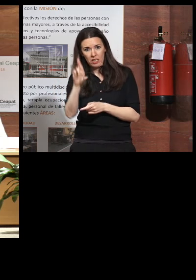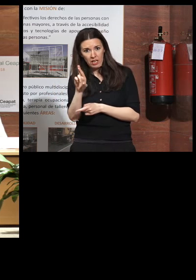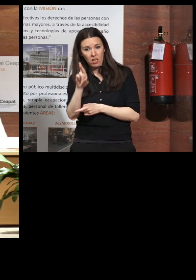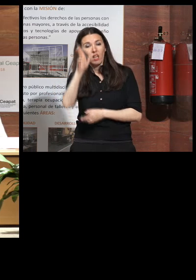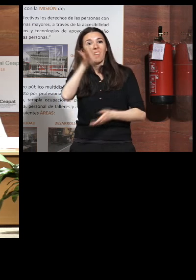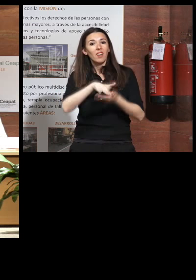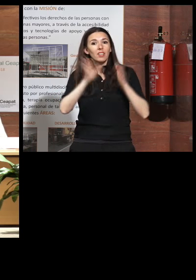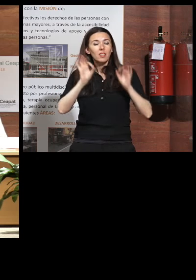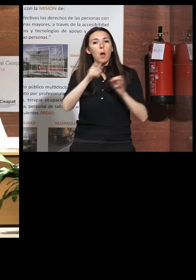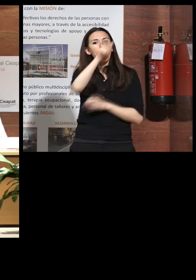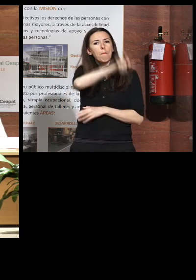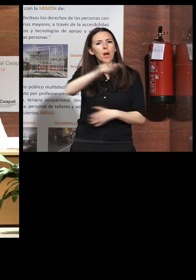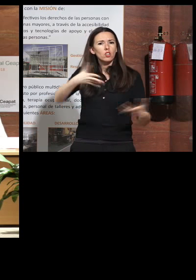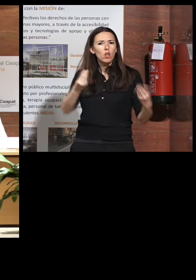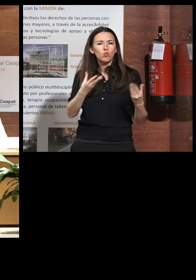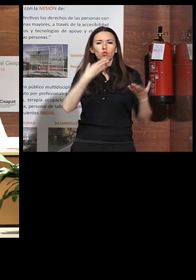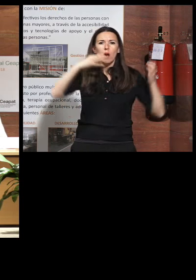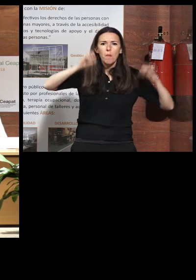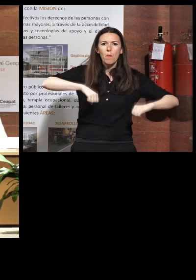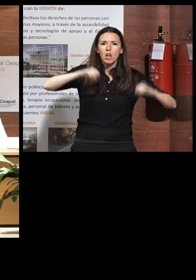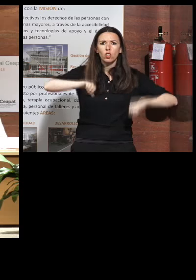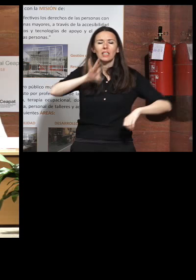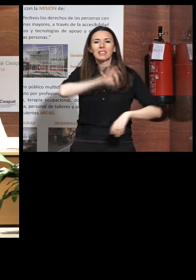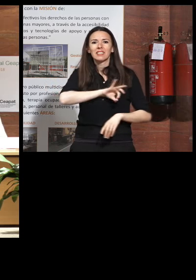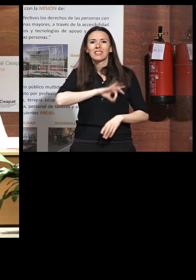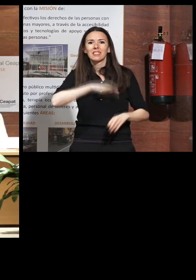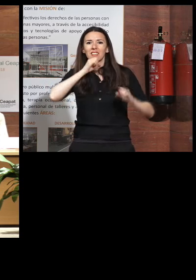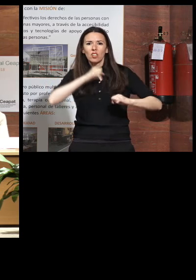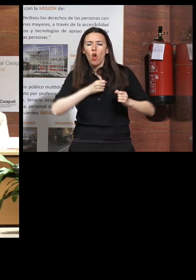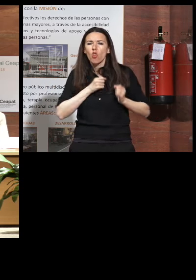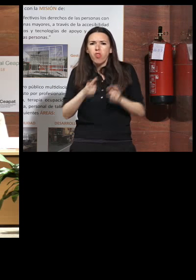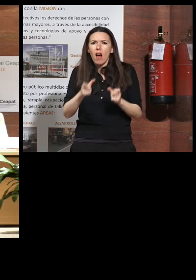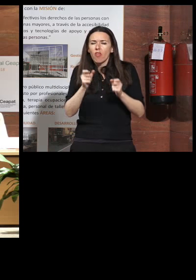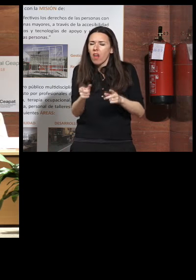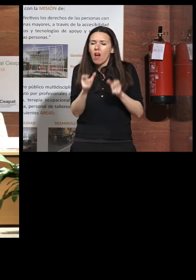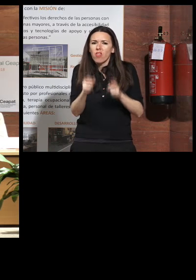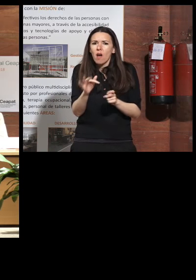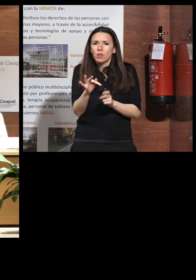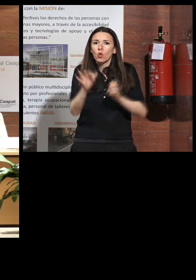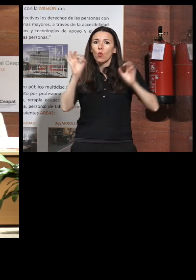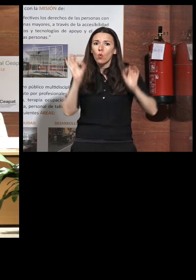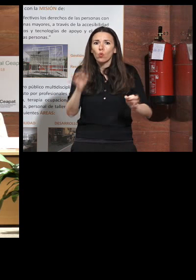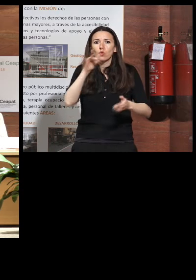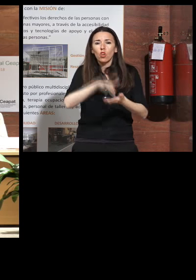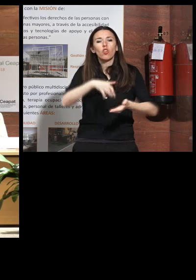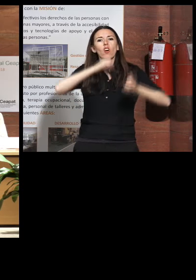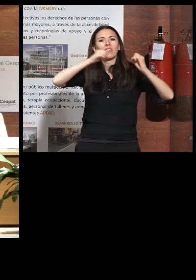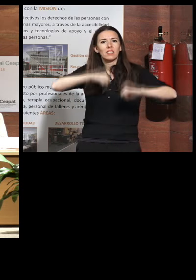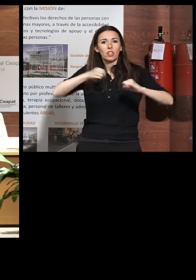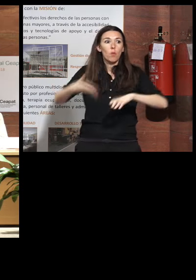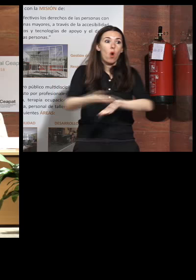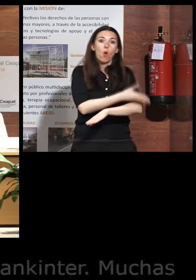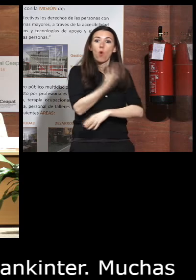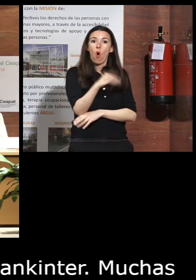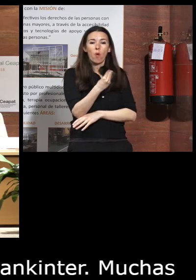las personas muchas personas mayores muchos señores dan lo mejor de sí mismos precisamente cuando son señores y no cuando eran más